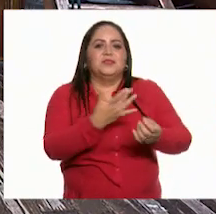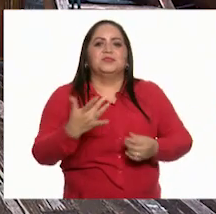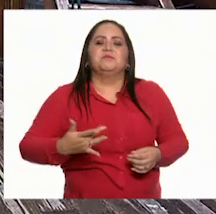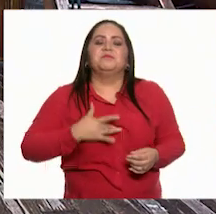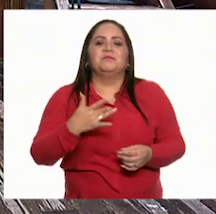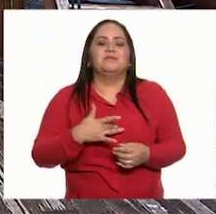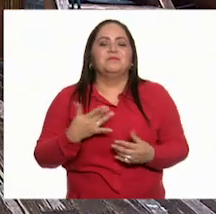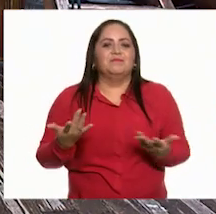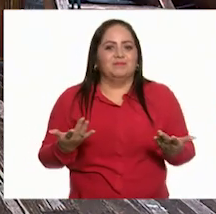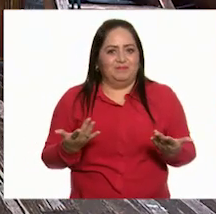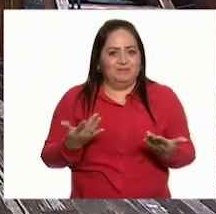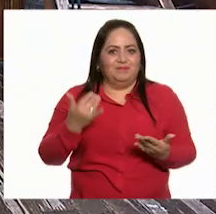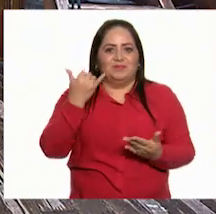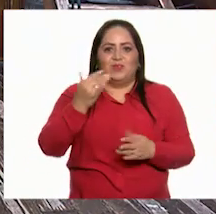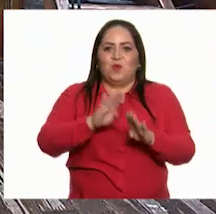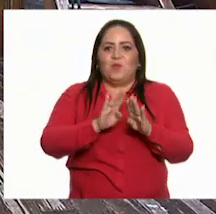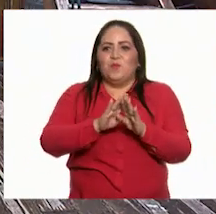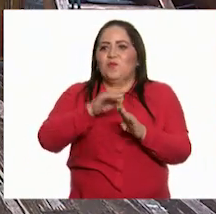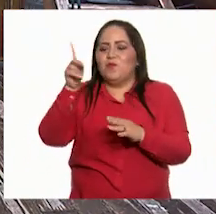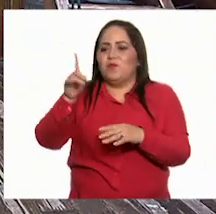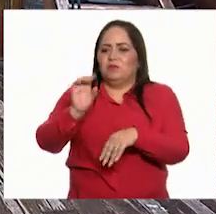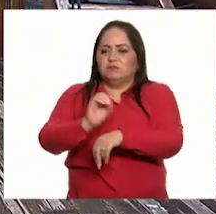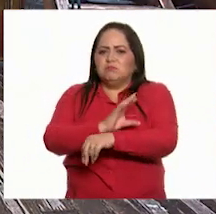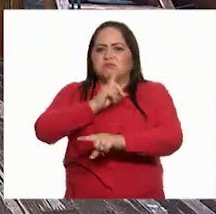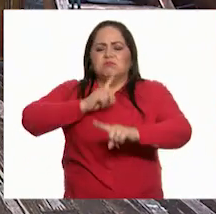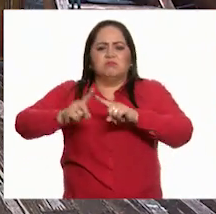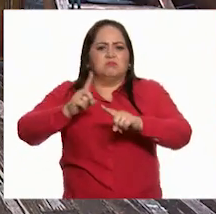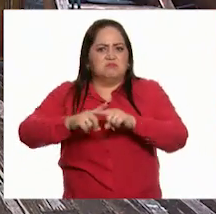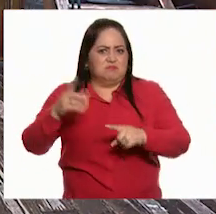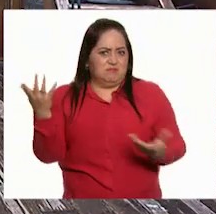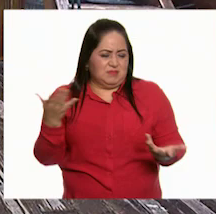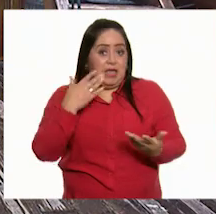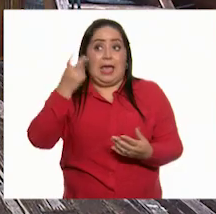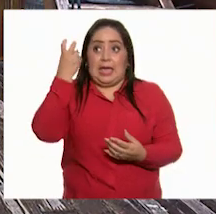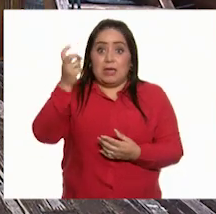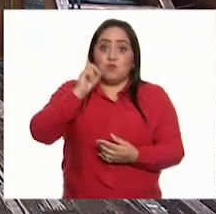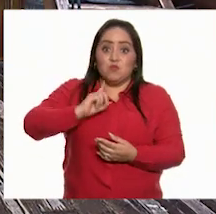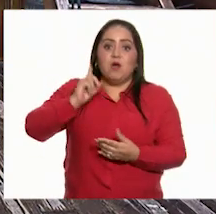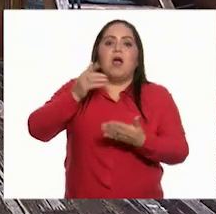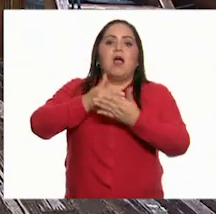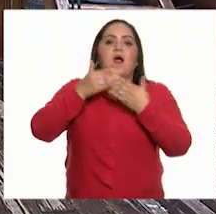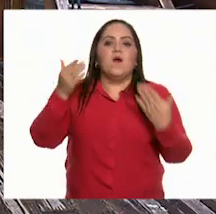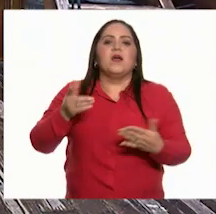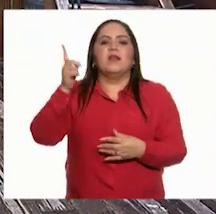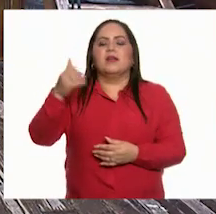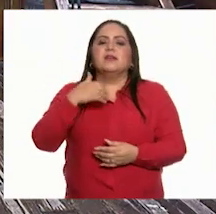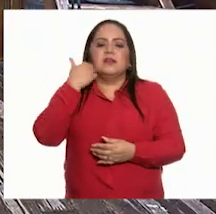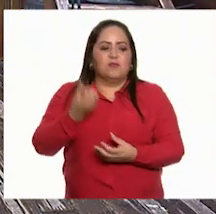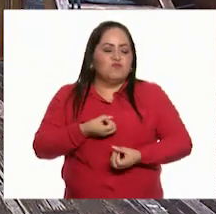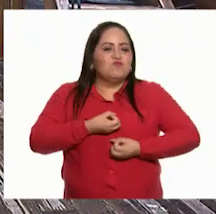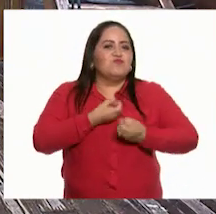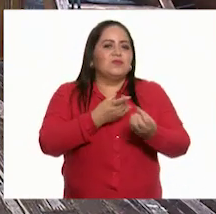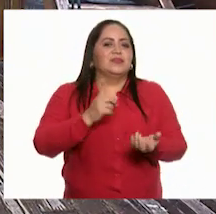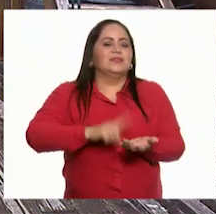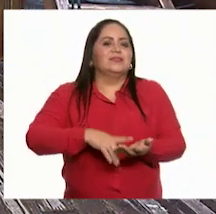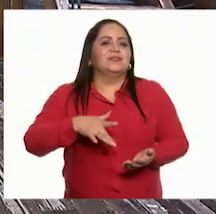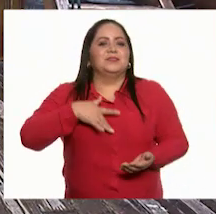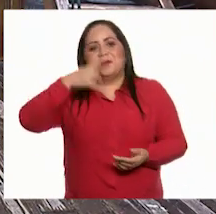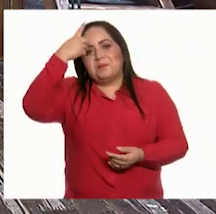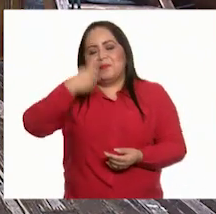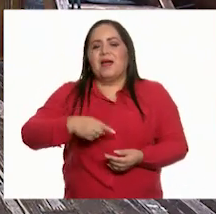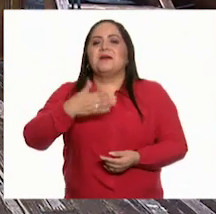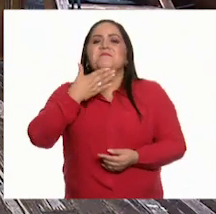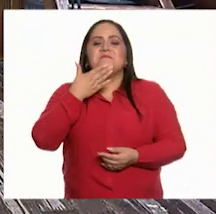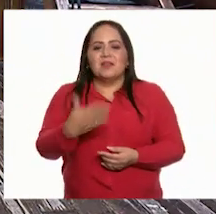sus emociones Y a expresar sus sentimientos Ella ahora prefiere manifestar lo que siente Para